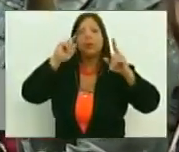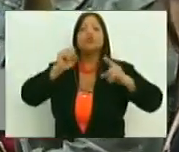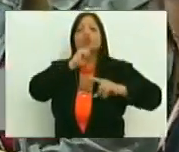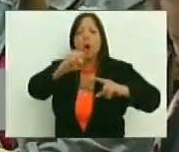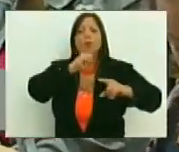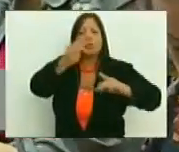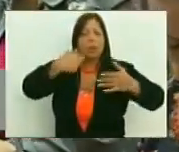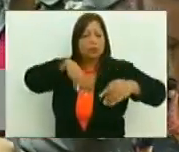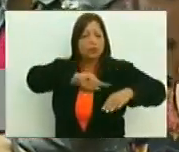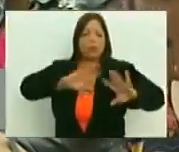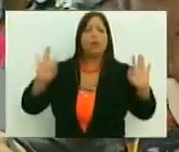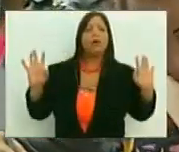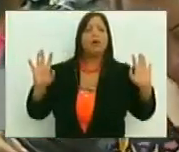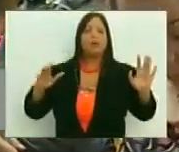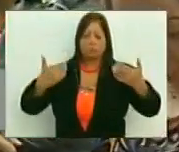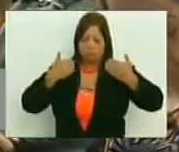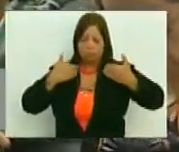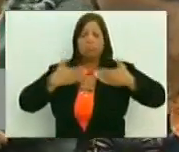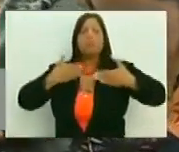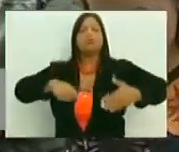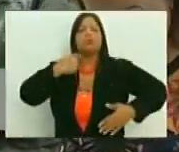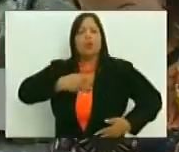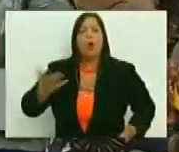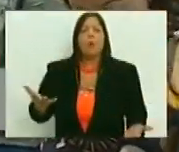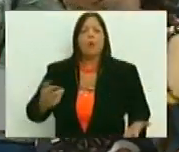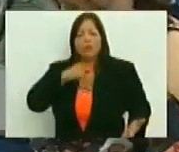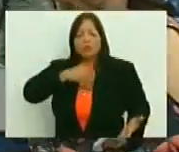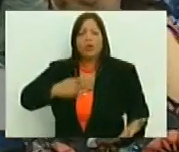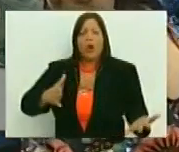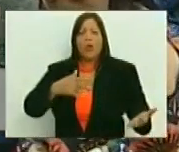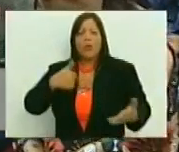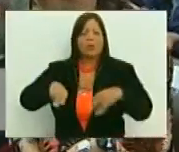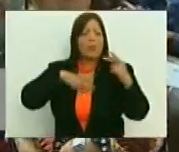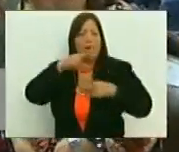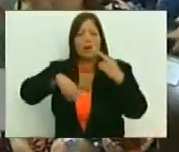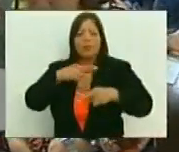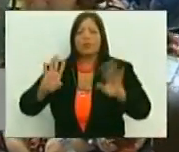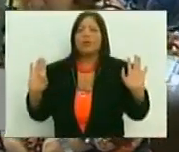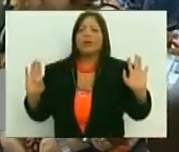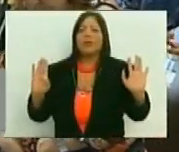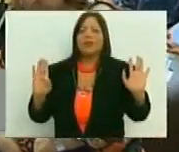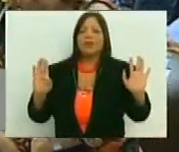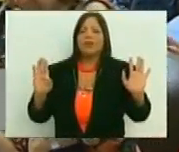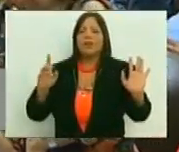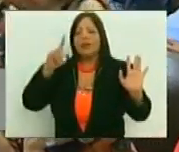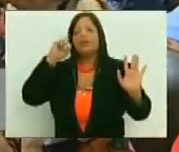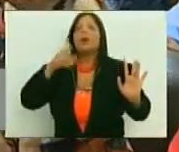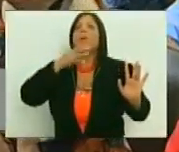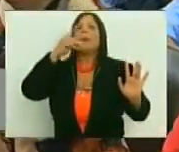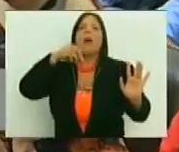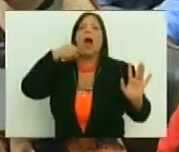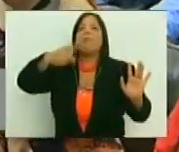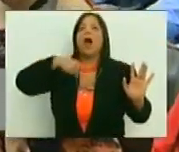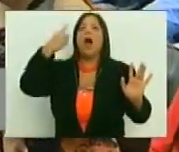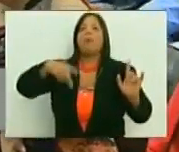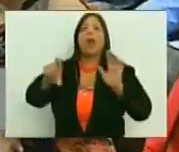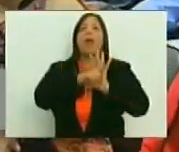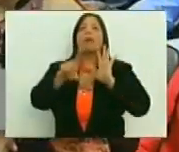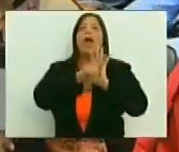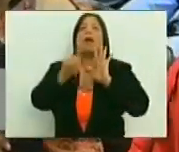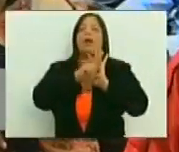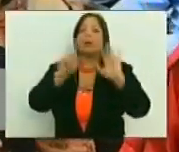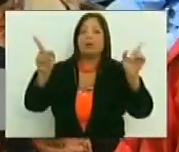somos y los que somos, somos lo que tenemos, lo que tenemos que hacer en la revolución. No basta, no se decreta, no bastan las simples leyes.